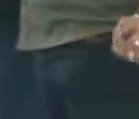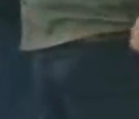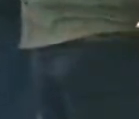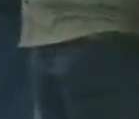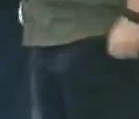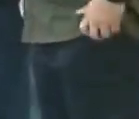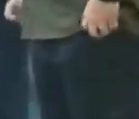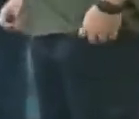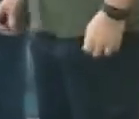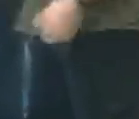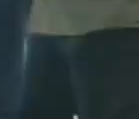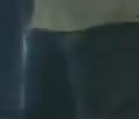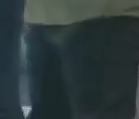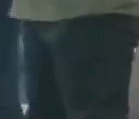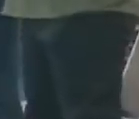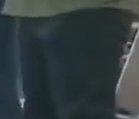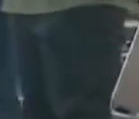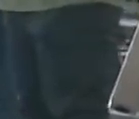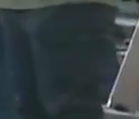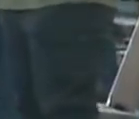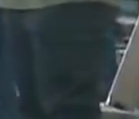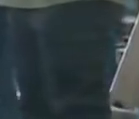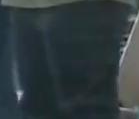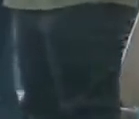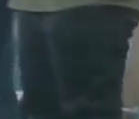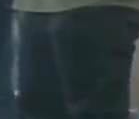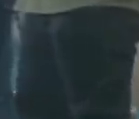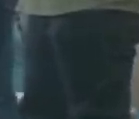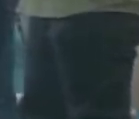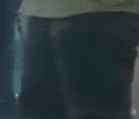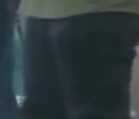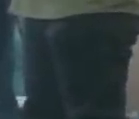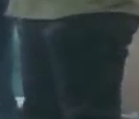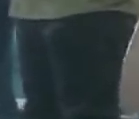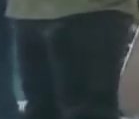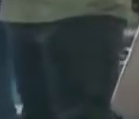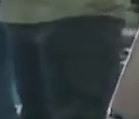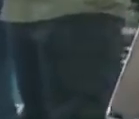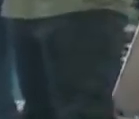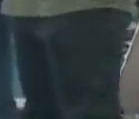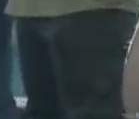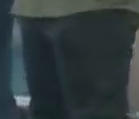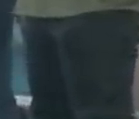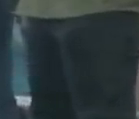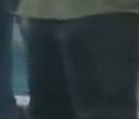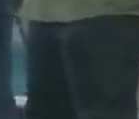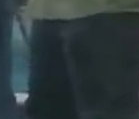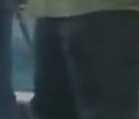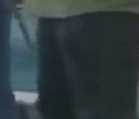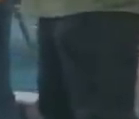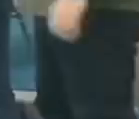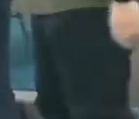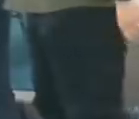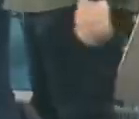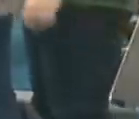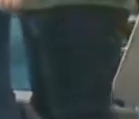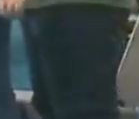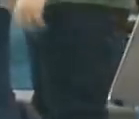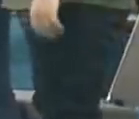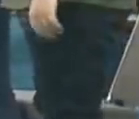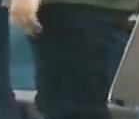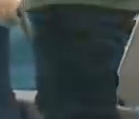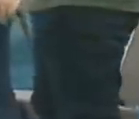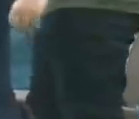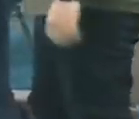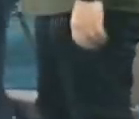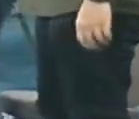bicentenario dos mil veintiuno trescientos setenta mil cupos a los trescientos setenta mil bachilleres oferta al